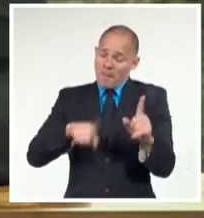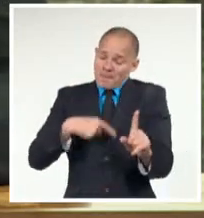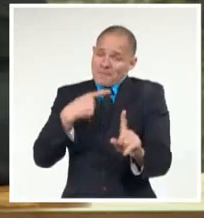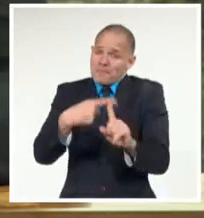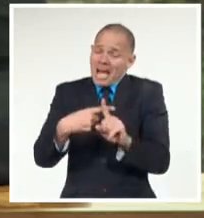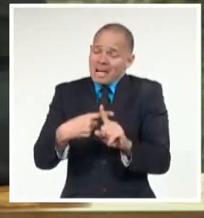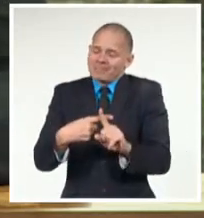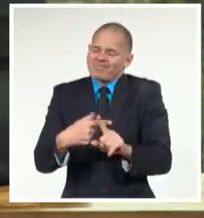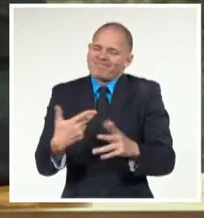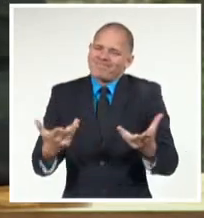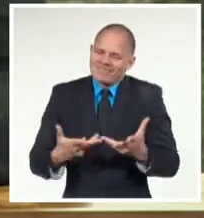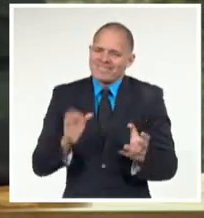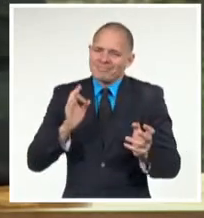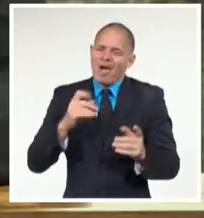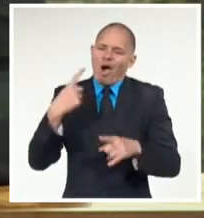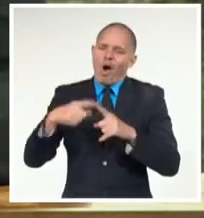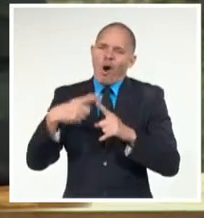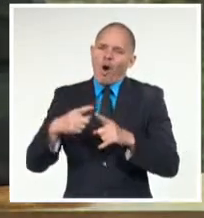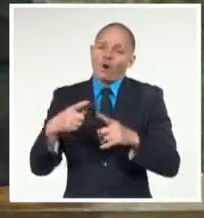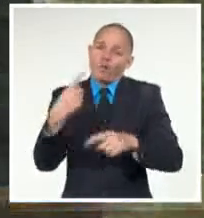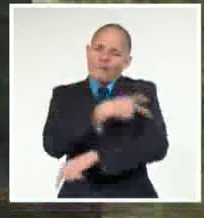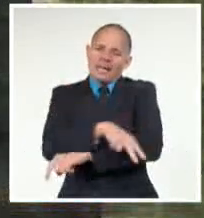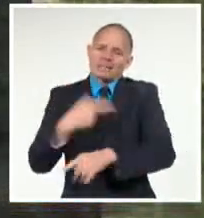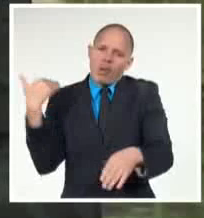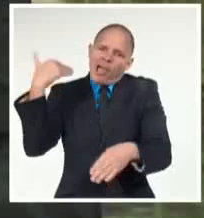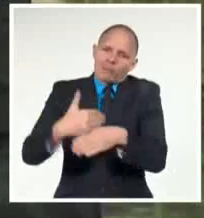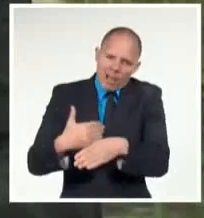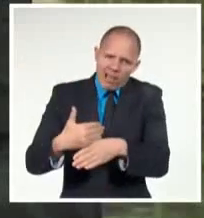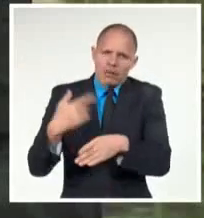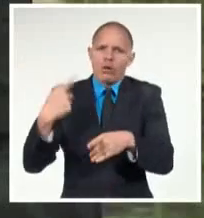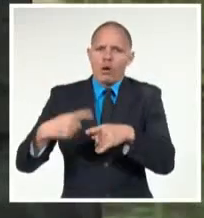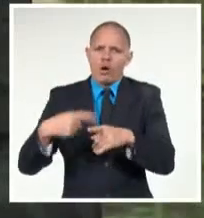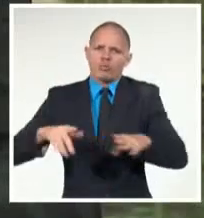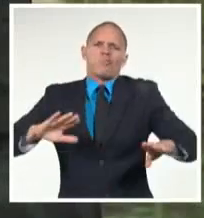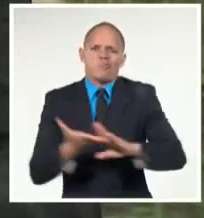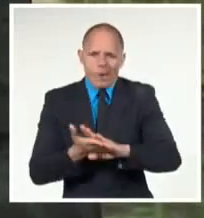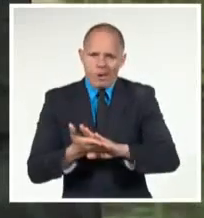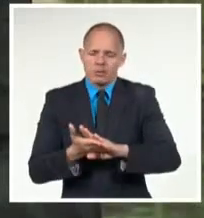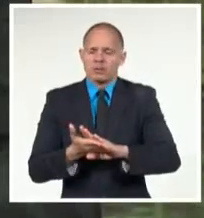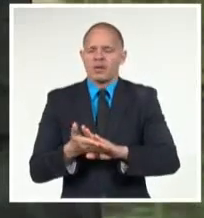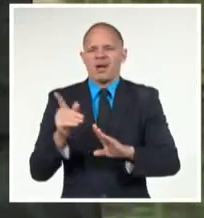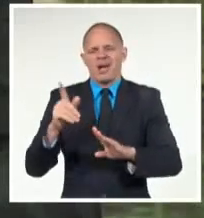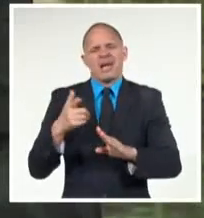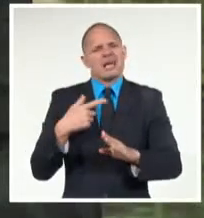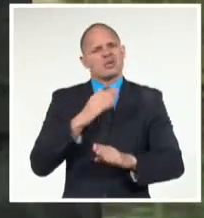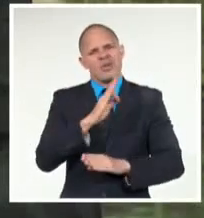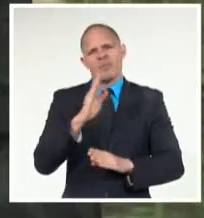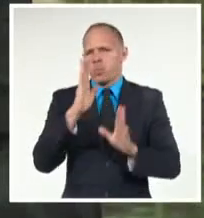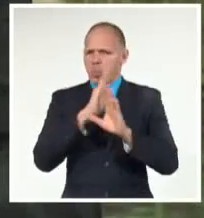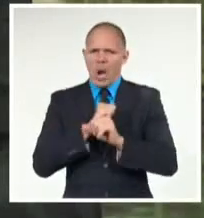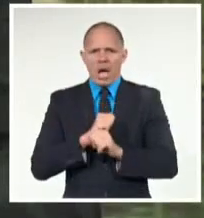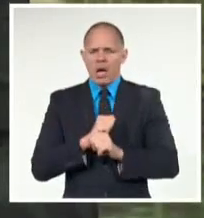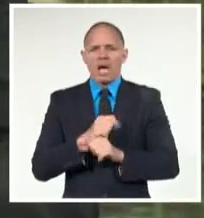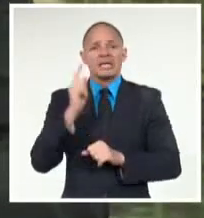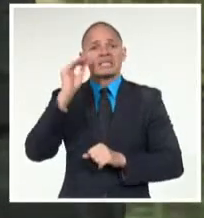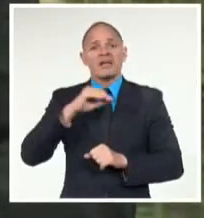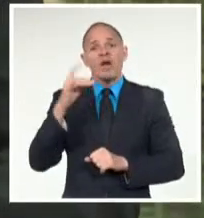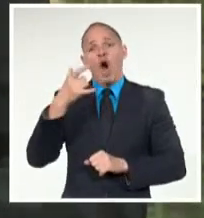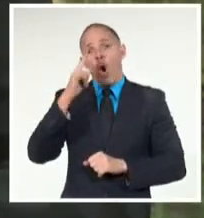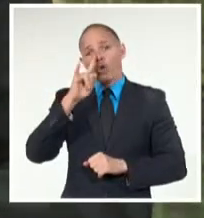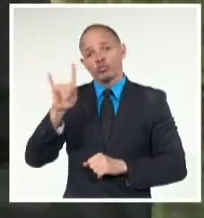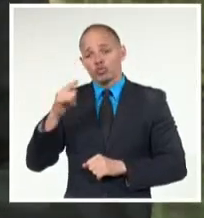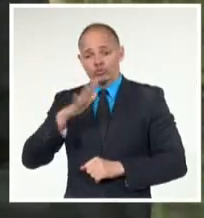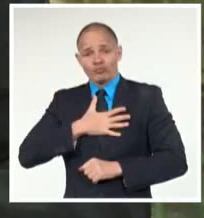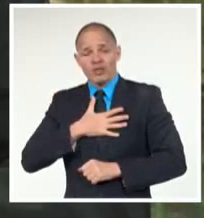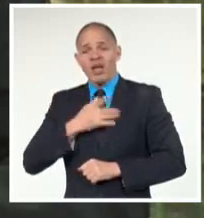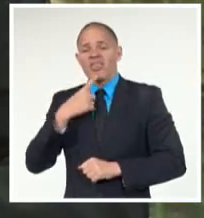bloqueos y otras medidas coercitivas unilaterales que son violatorias del derecho internacional y de la Carta de la Organización de las